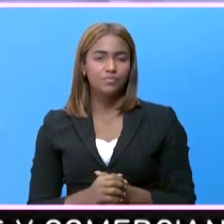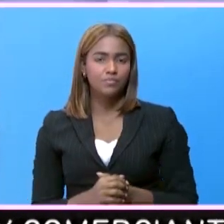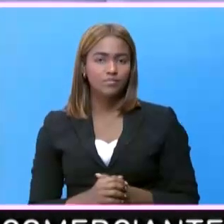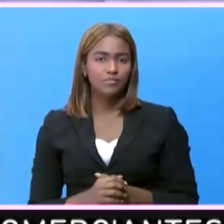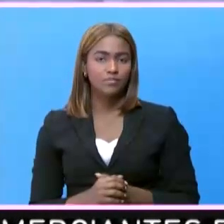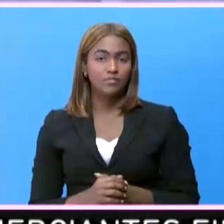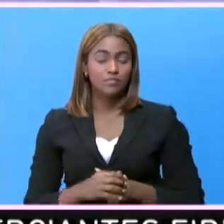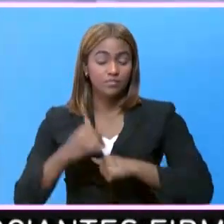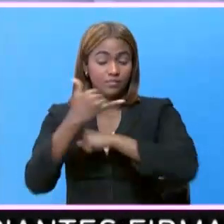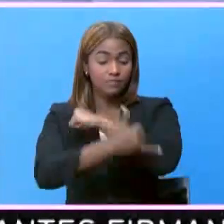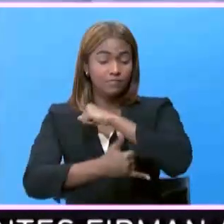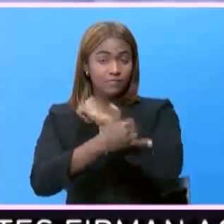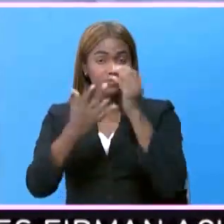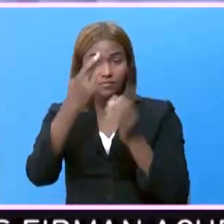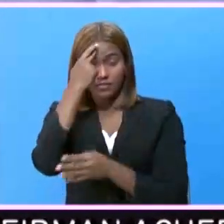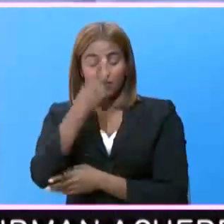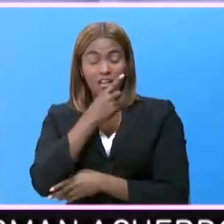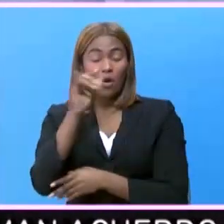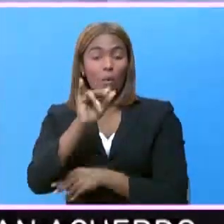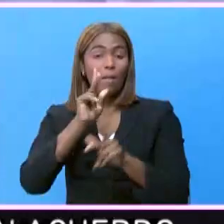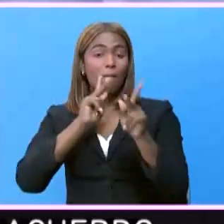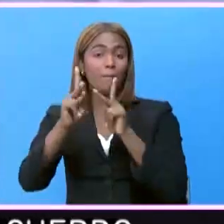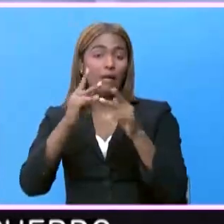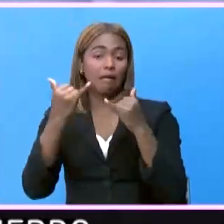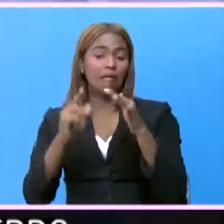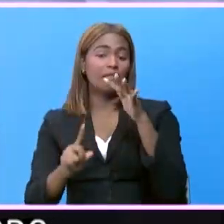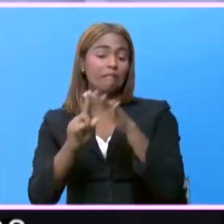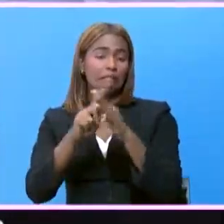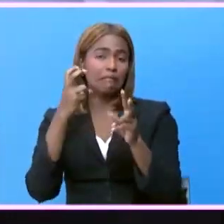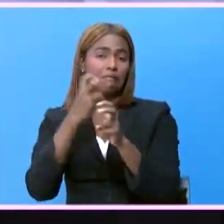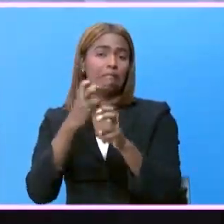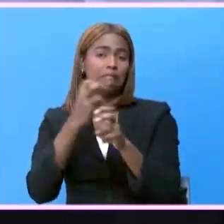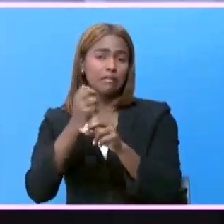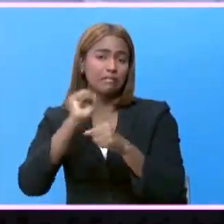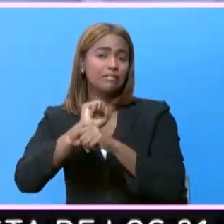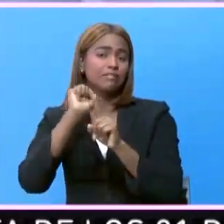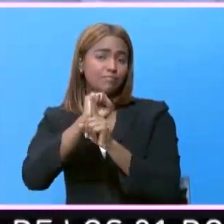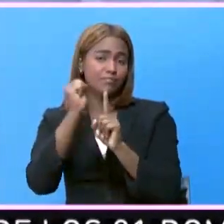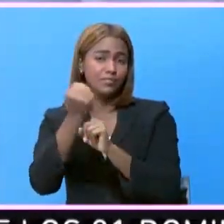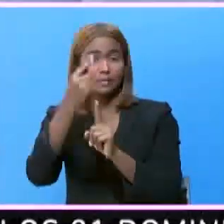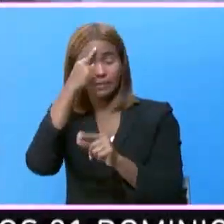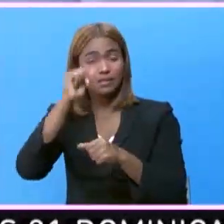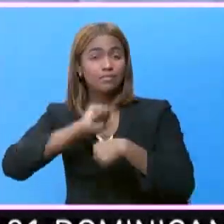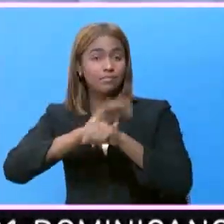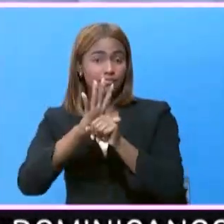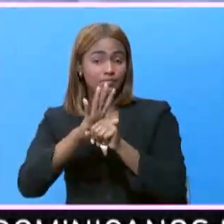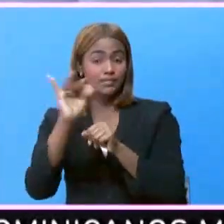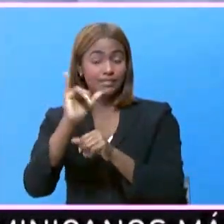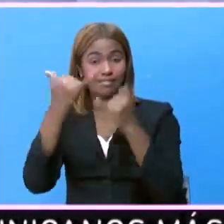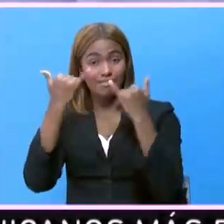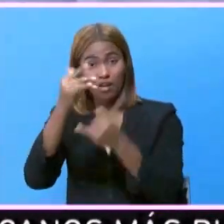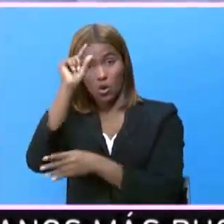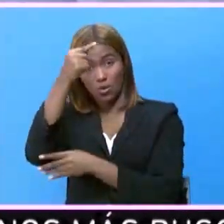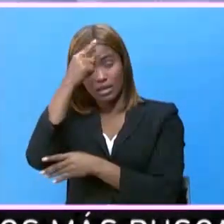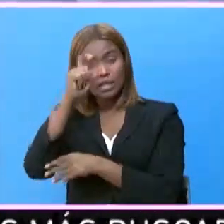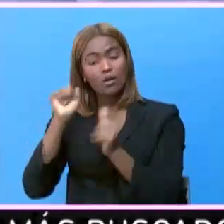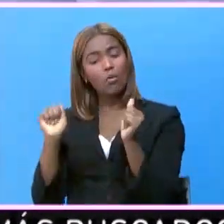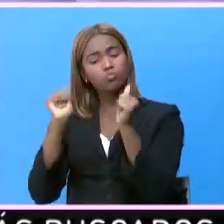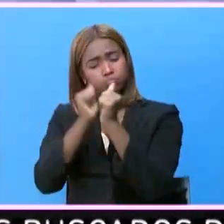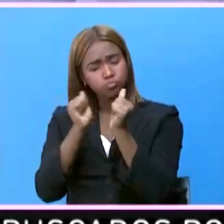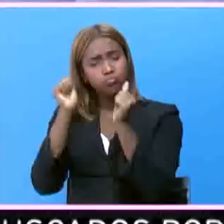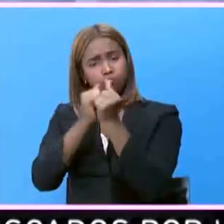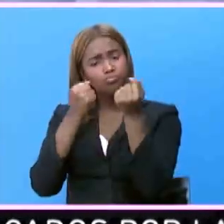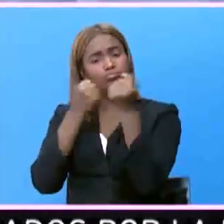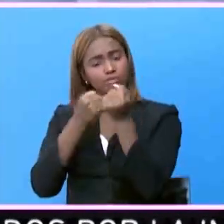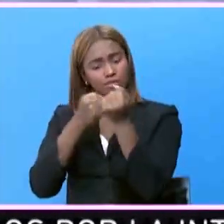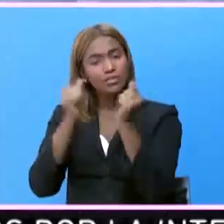El país y Puerto Plata está pasando por momentos muy difíciles con la pandemia y el gobierno tiene que estar al lado de ustedes,